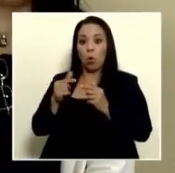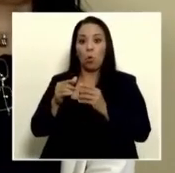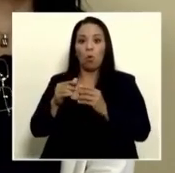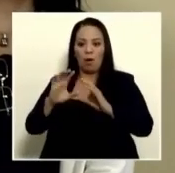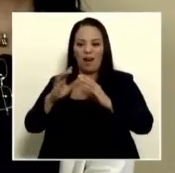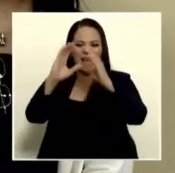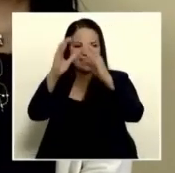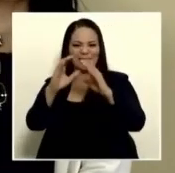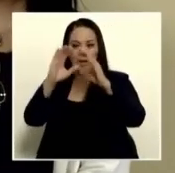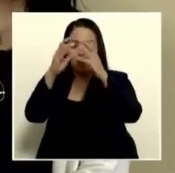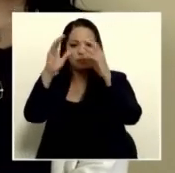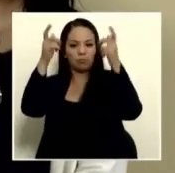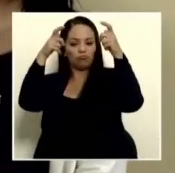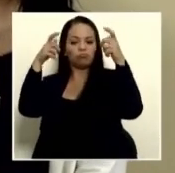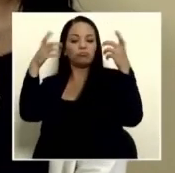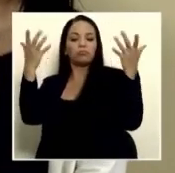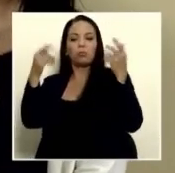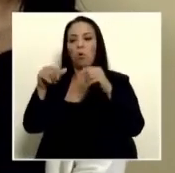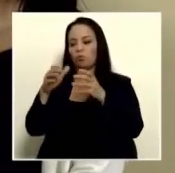y reyes y reinas